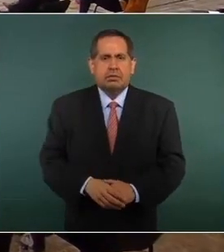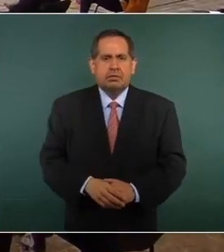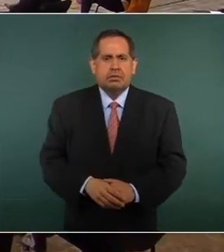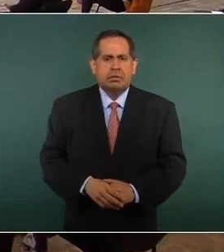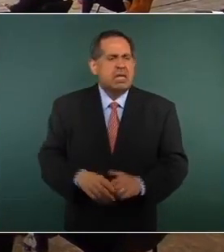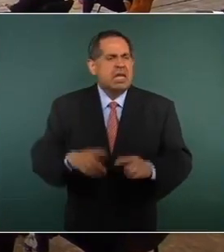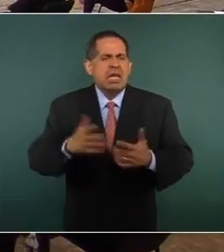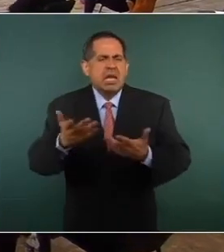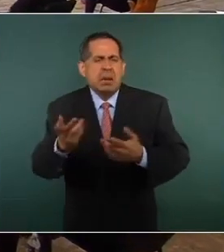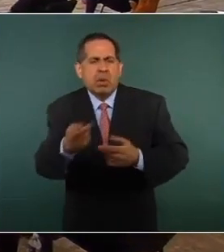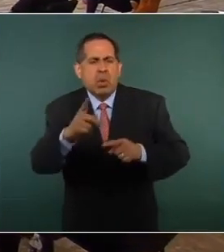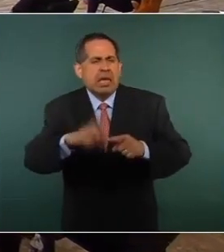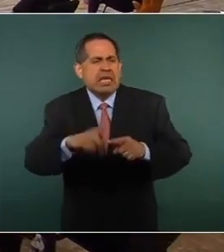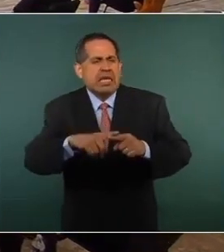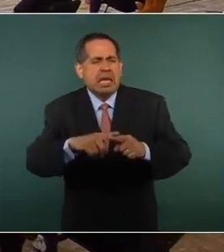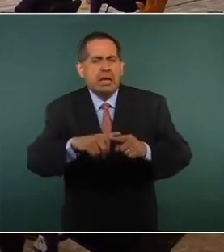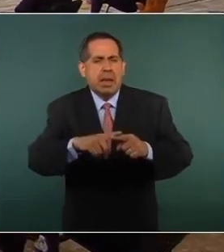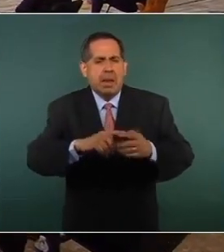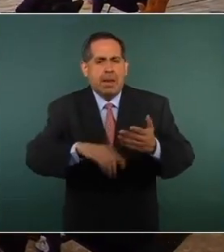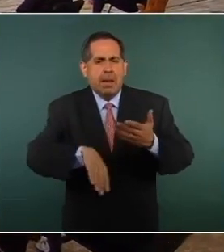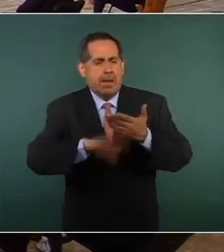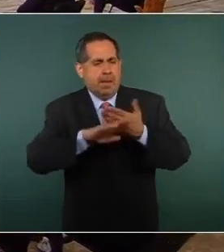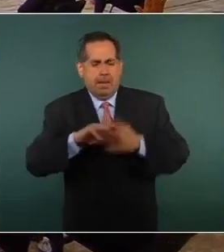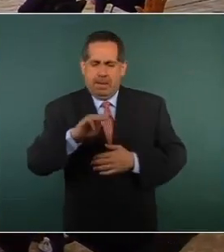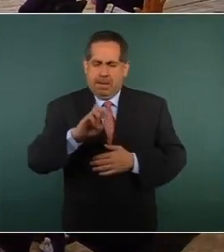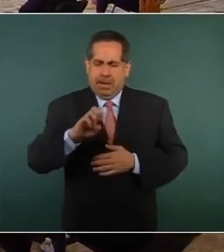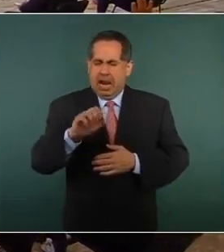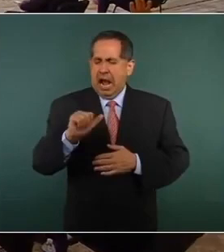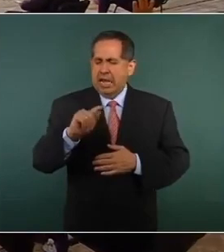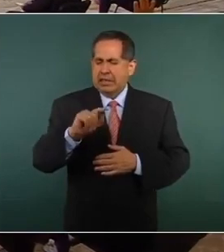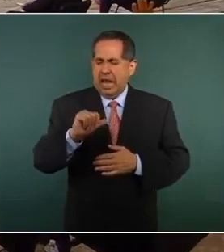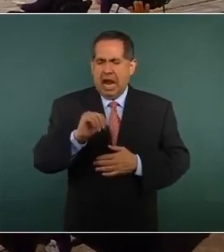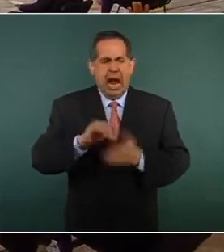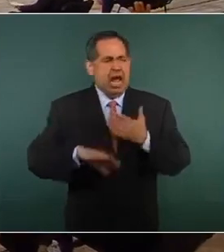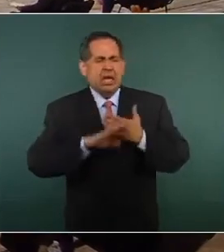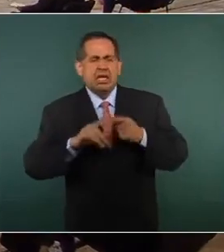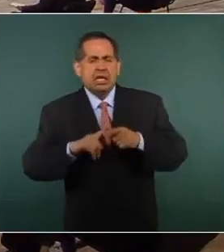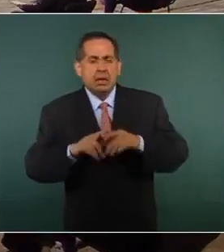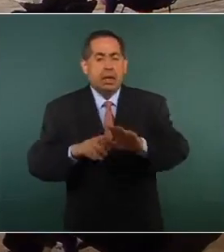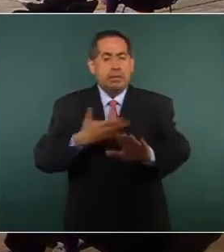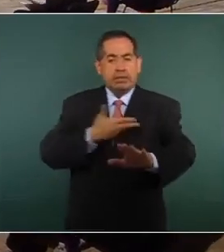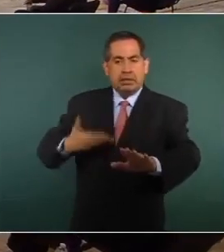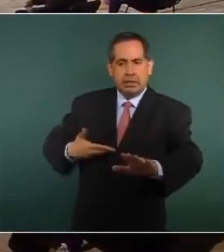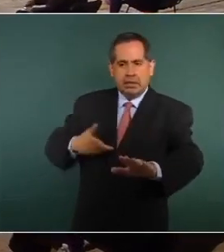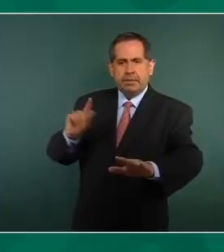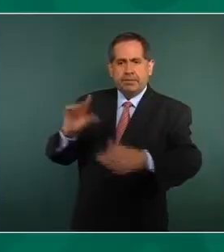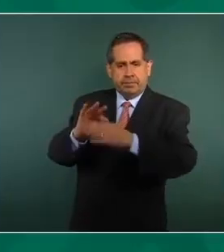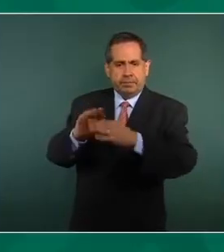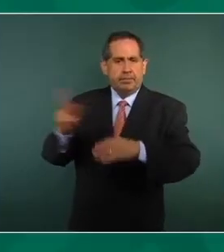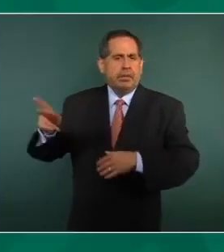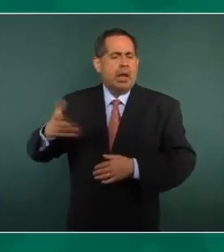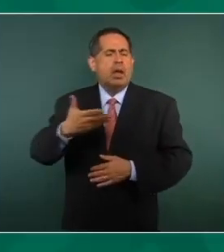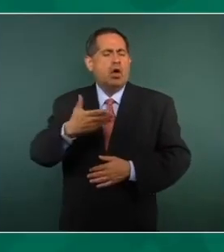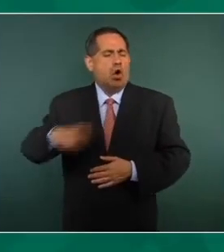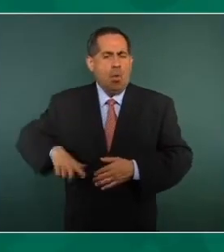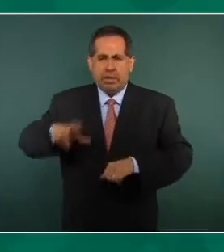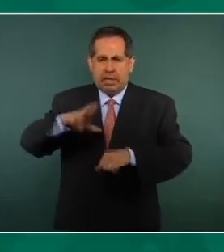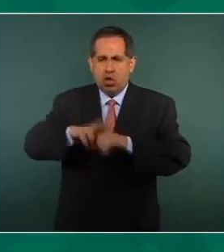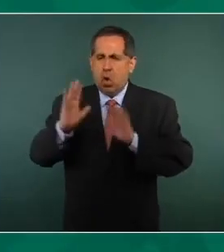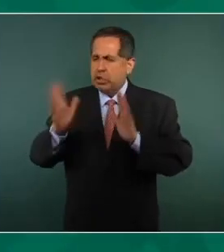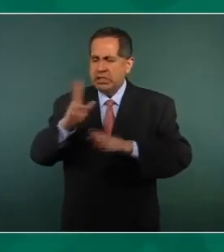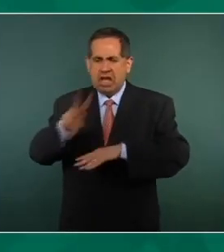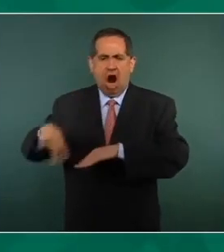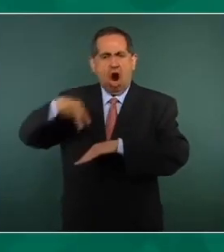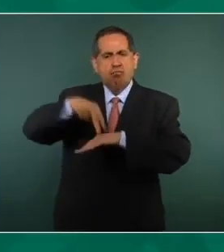¿Quiénes lo atacan, gobernador? A ver, yo les propongo algo. Perdón. ¿No? Sí. El gobernador ya fijó su